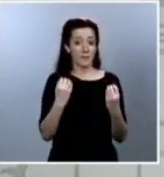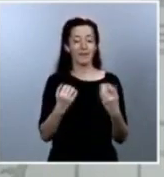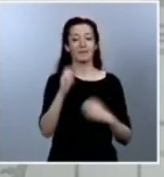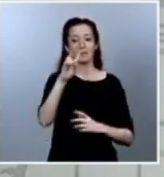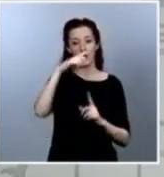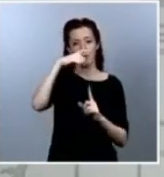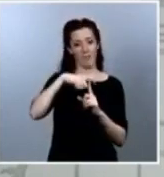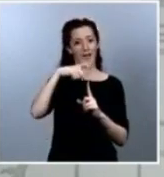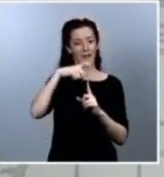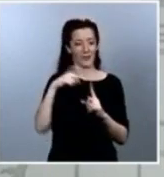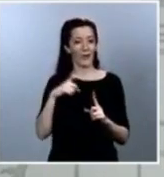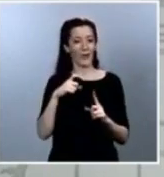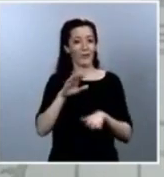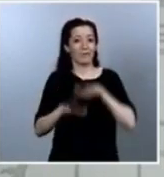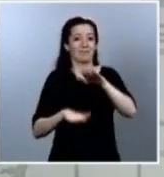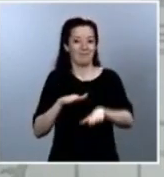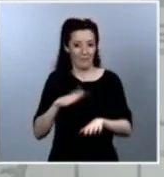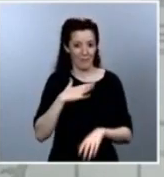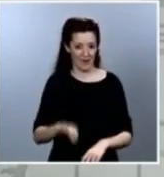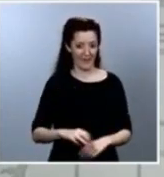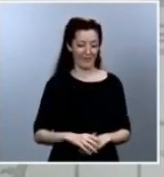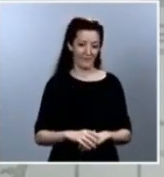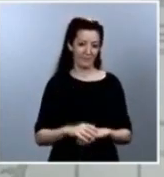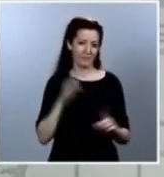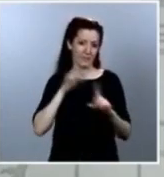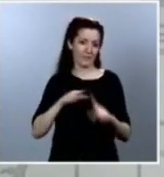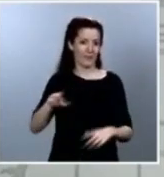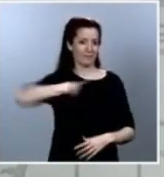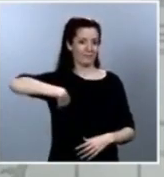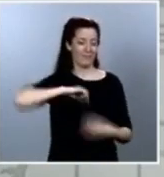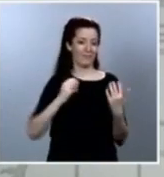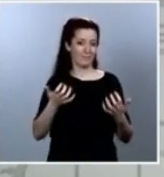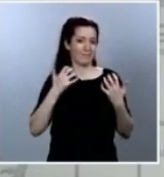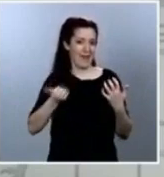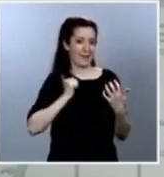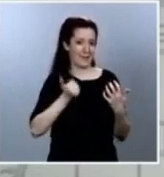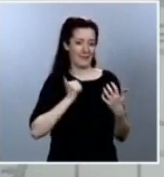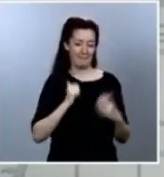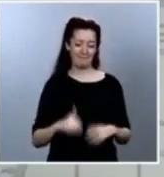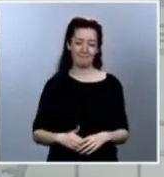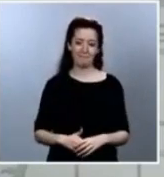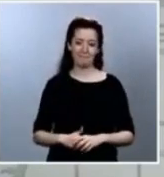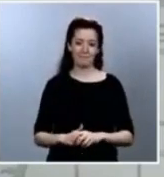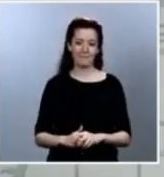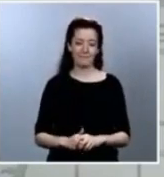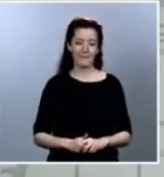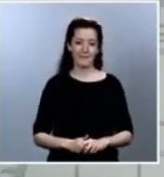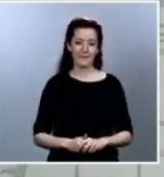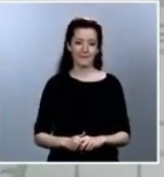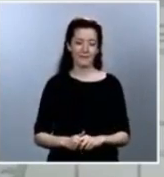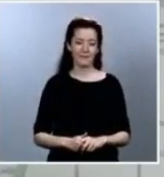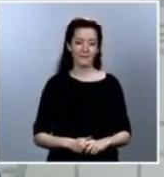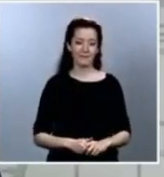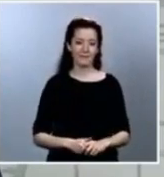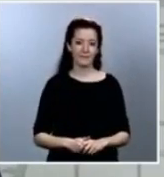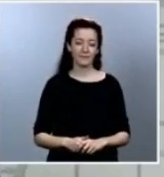en nuestro propio beneficio en las calles de nuestras ciudades. Y en relación con la primera de sus preguntas,